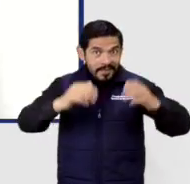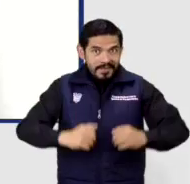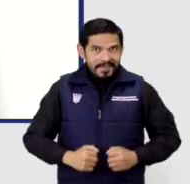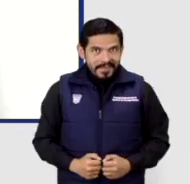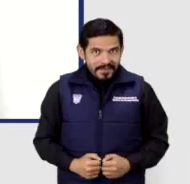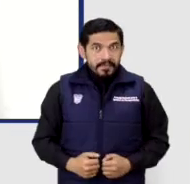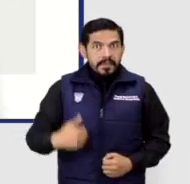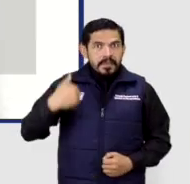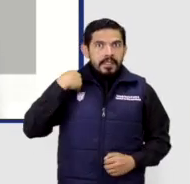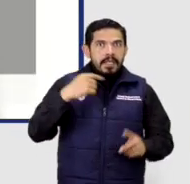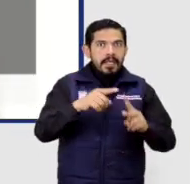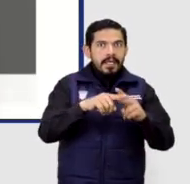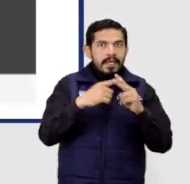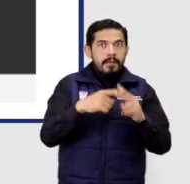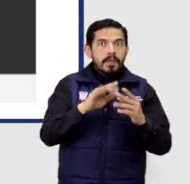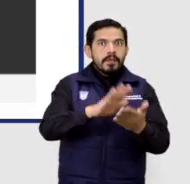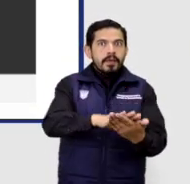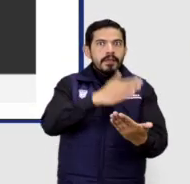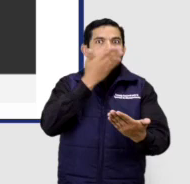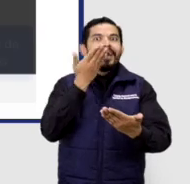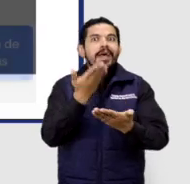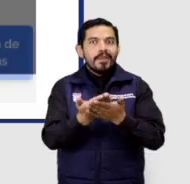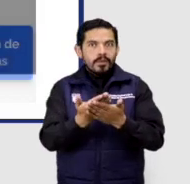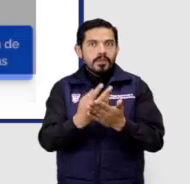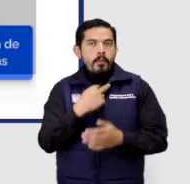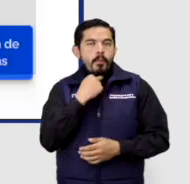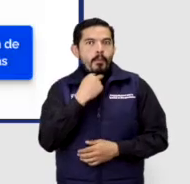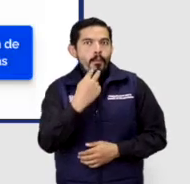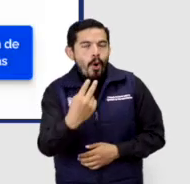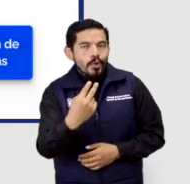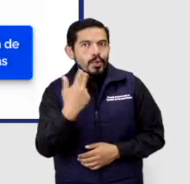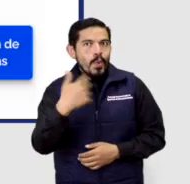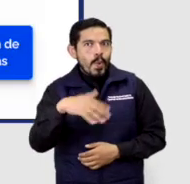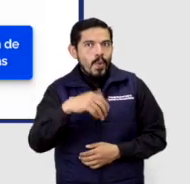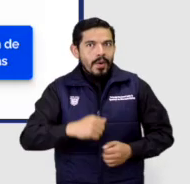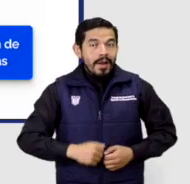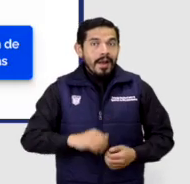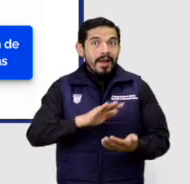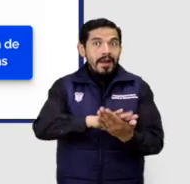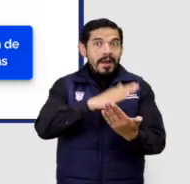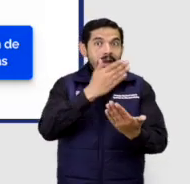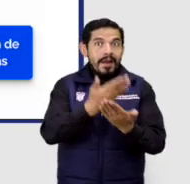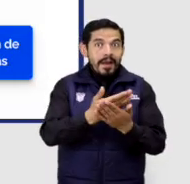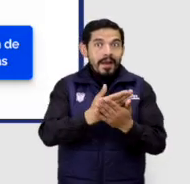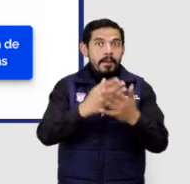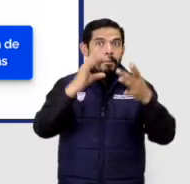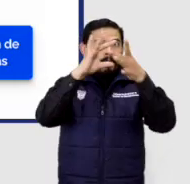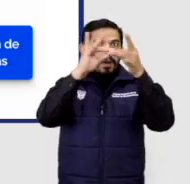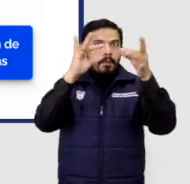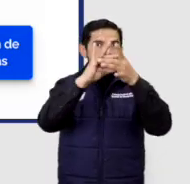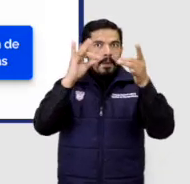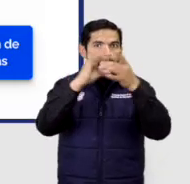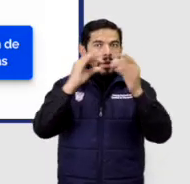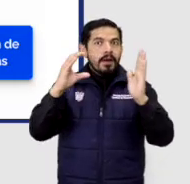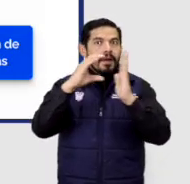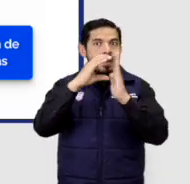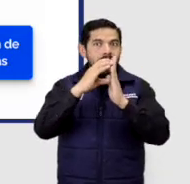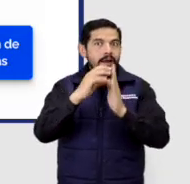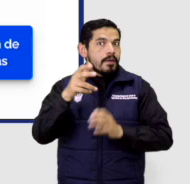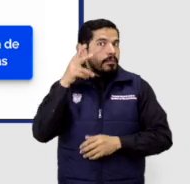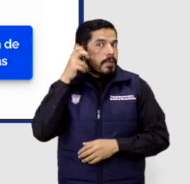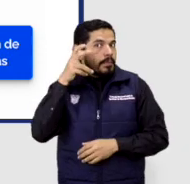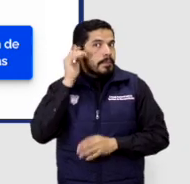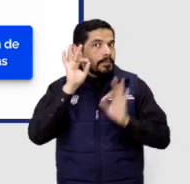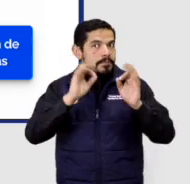cuenta con una herramienta que transforma el texto en voz, es decir, que convierte los párrafos escritos del contenido en audio.